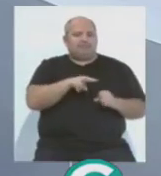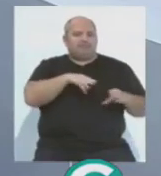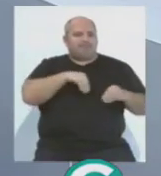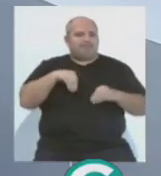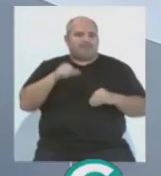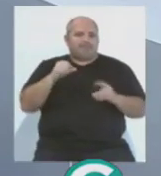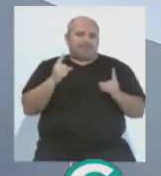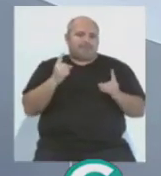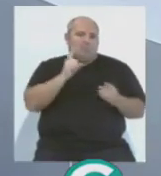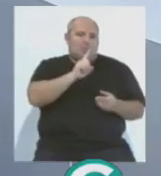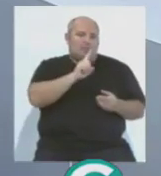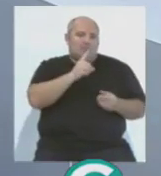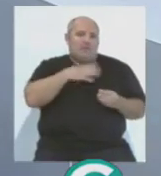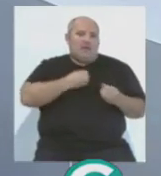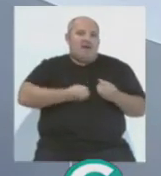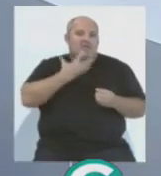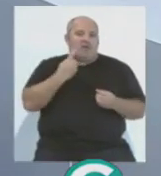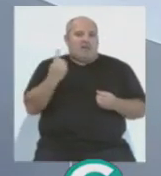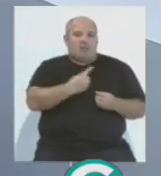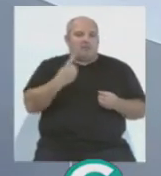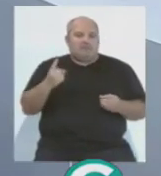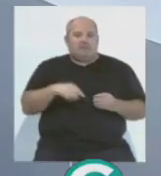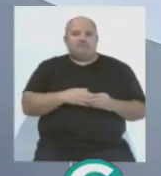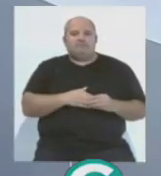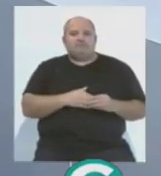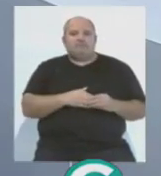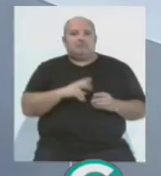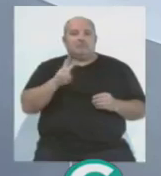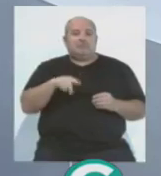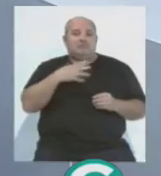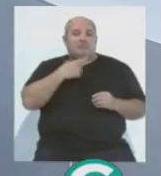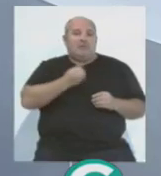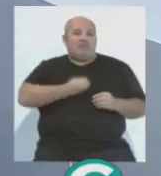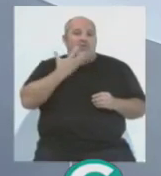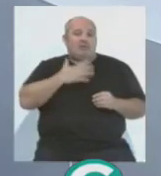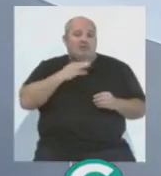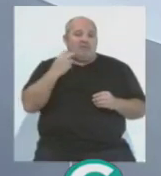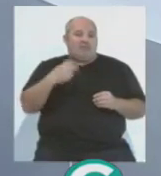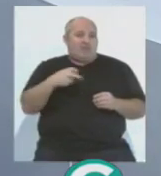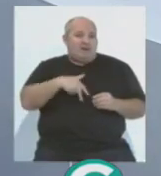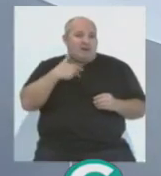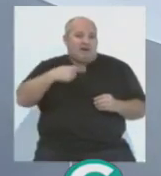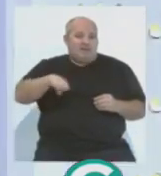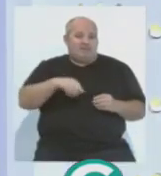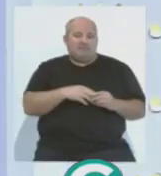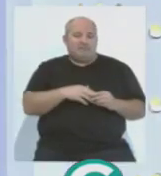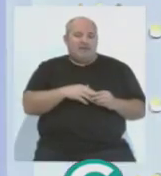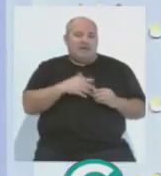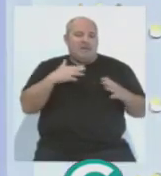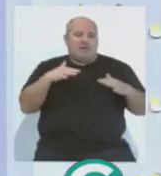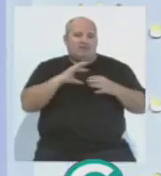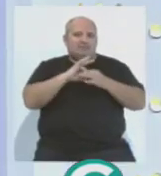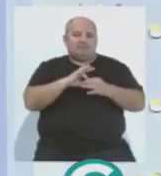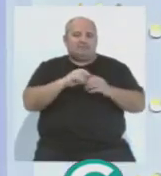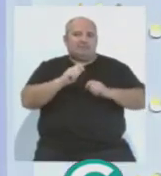los aficionados de cada uno de los equipos, no así los aficionados al fútbol en general. No, el partido,